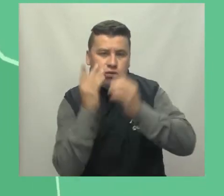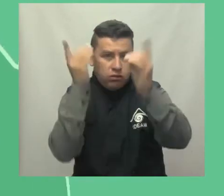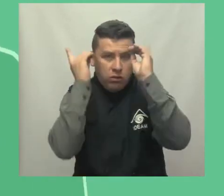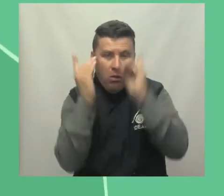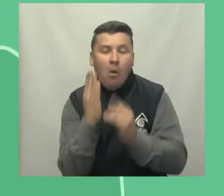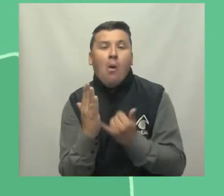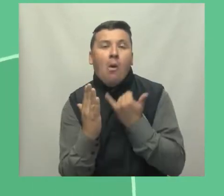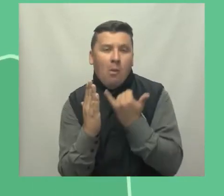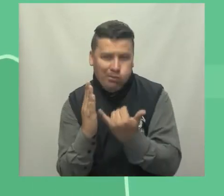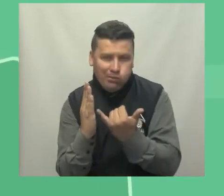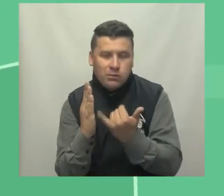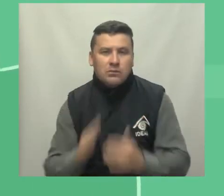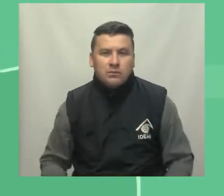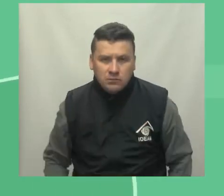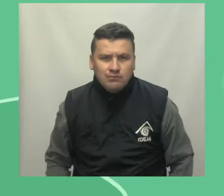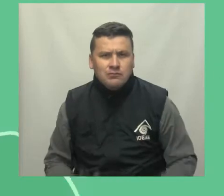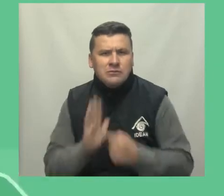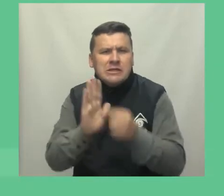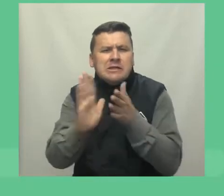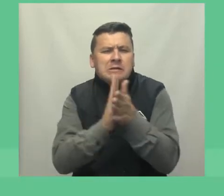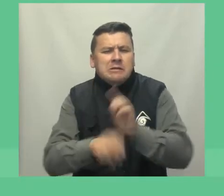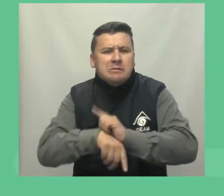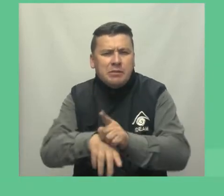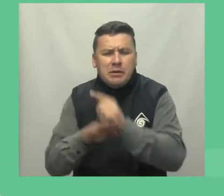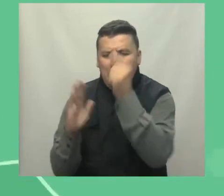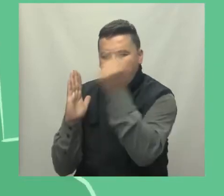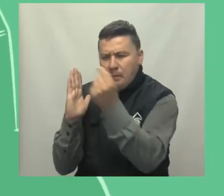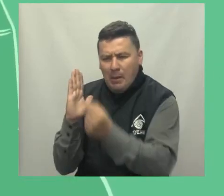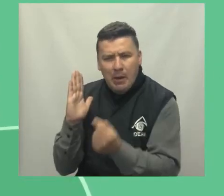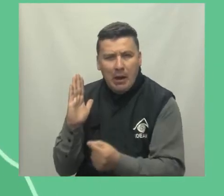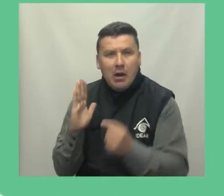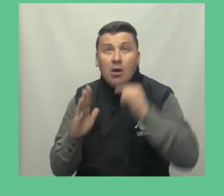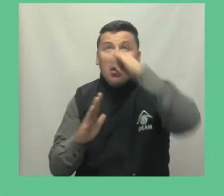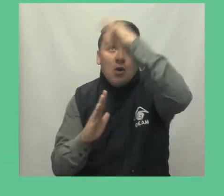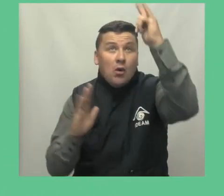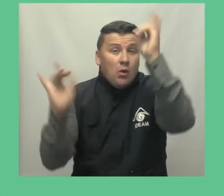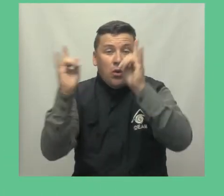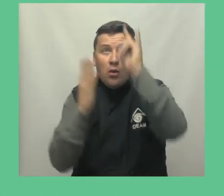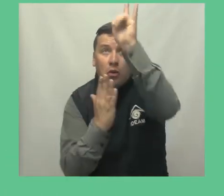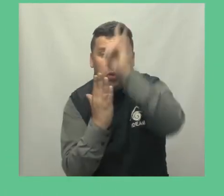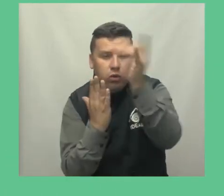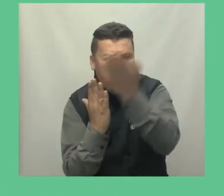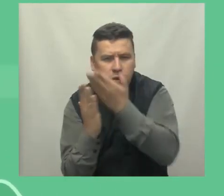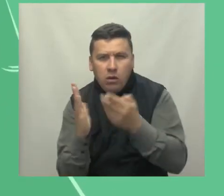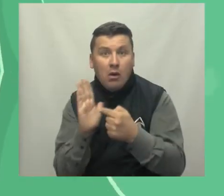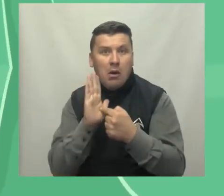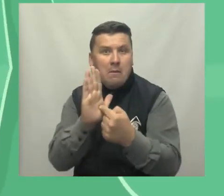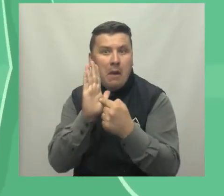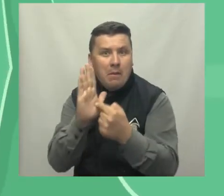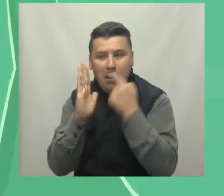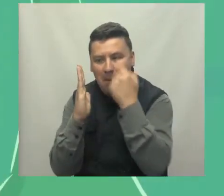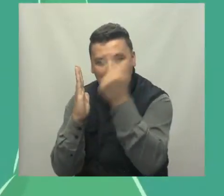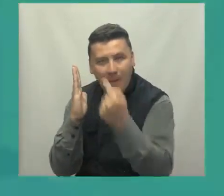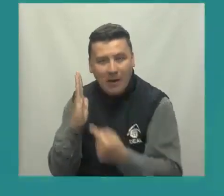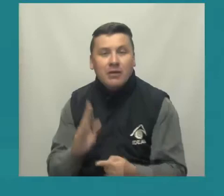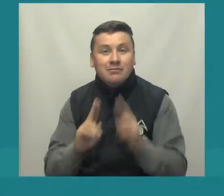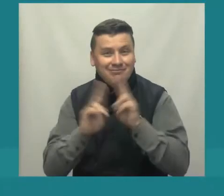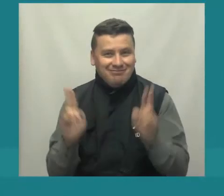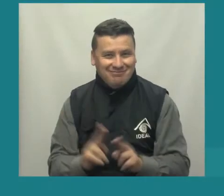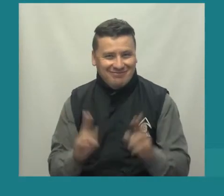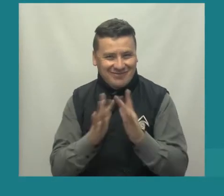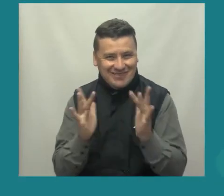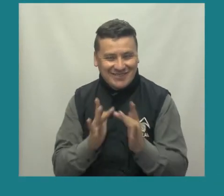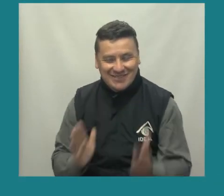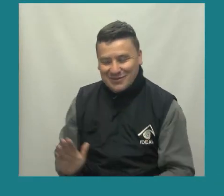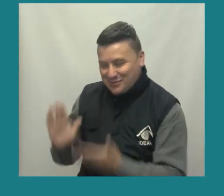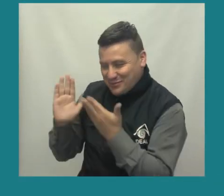desde Google Play o App Store Información en tiempo real, detallada, satelital, recomendaciones y muchas opciones de interacción Síganos a